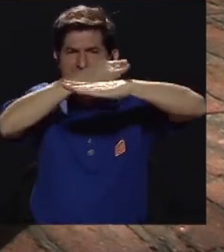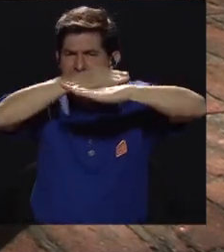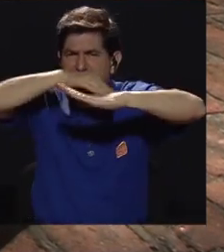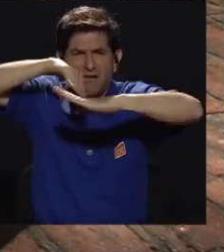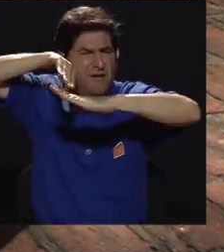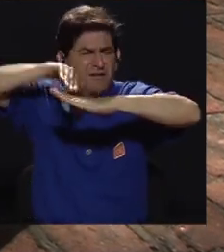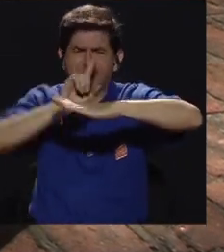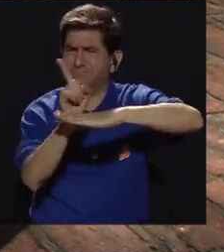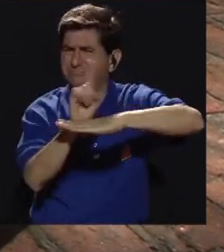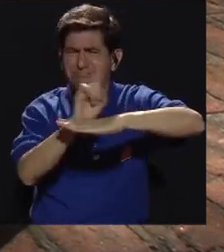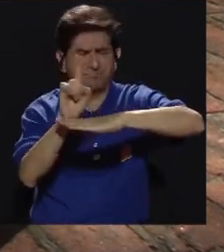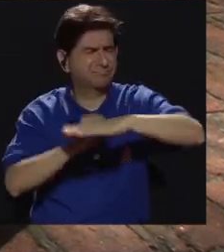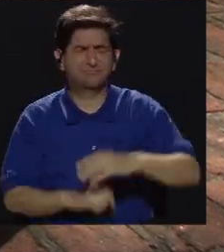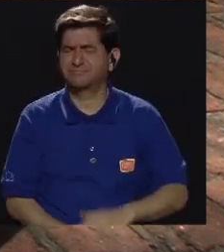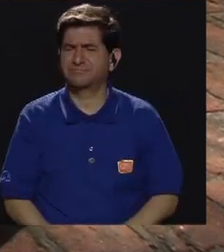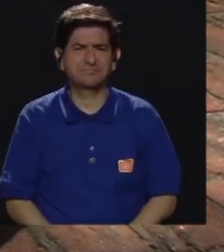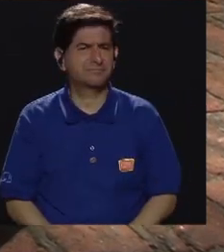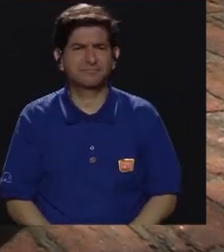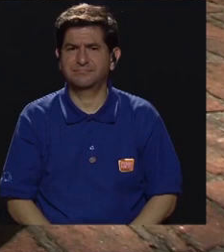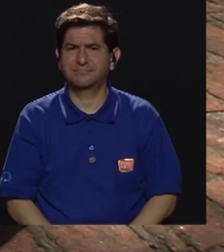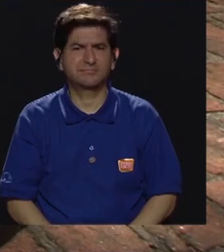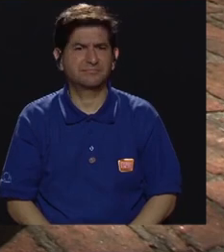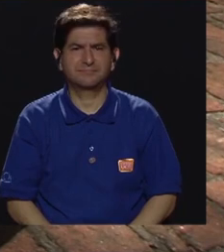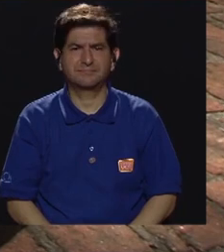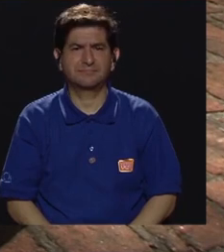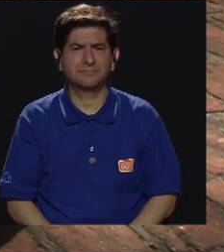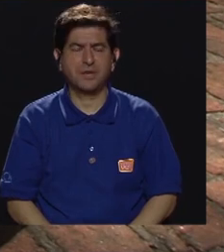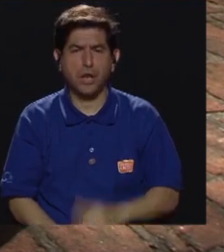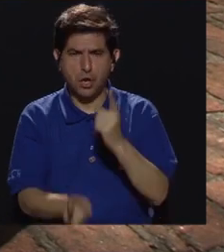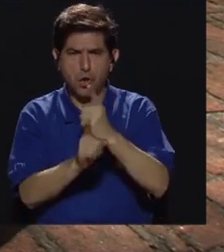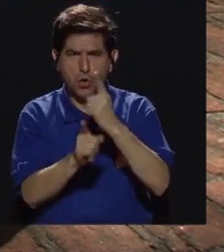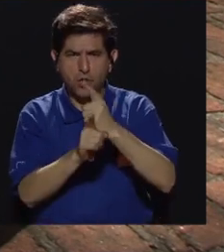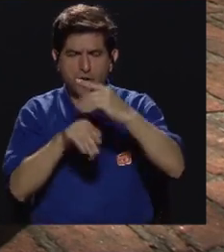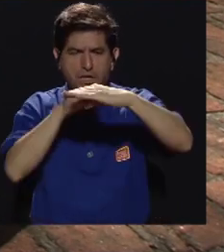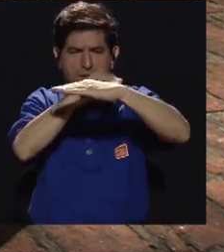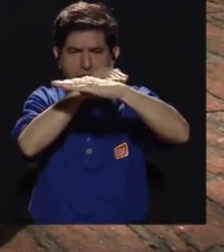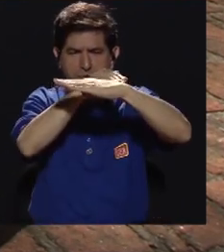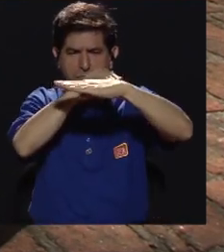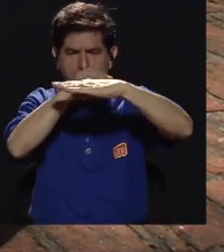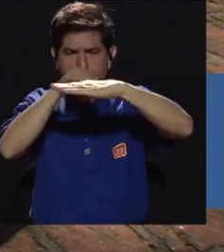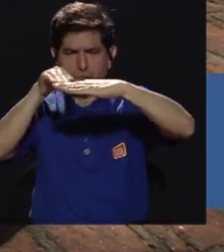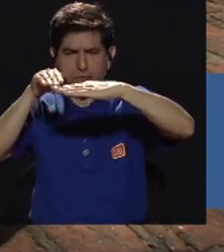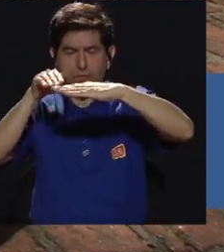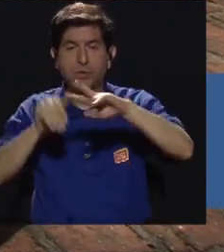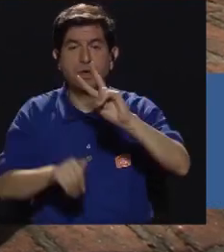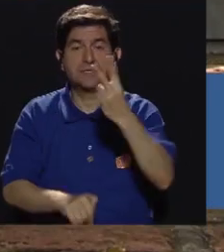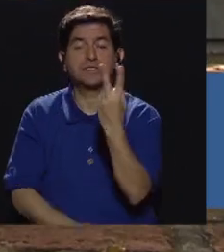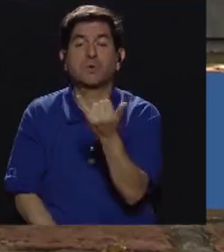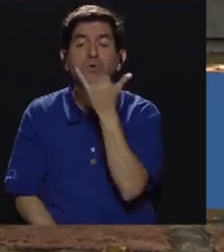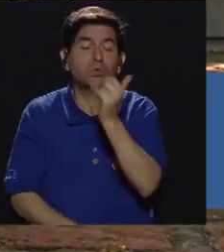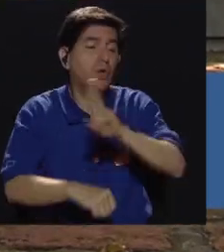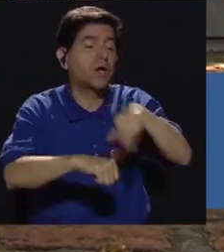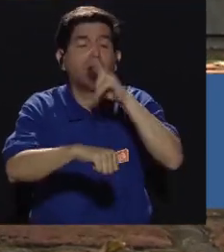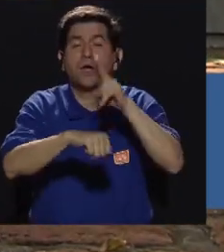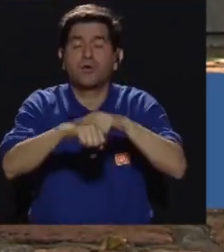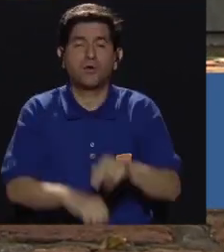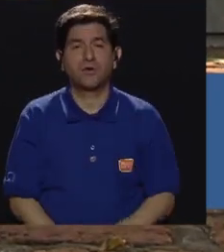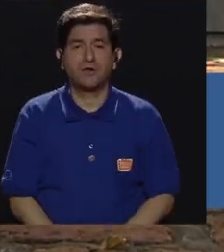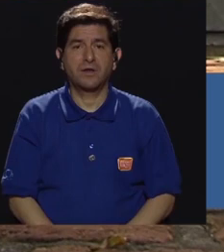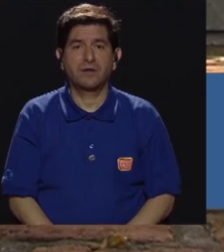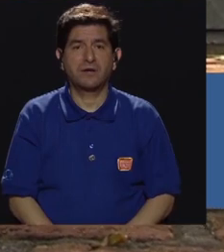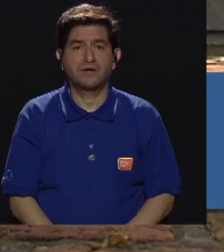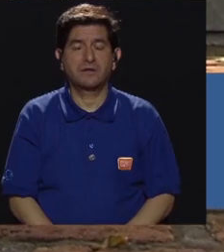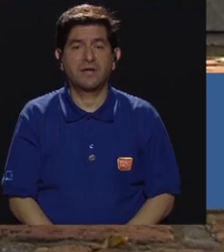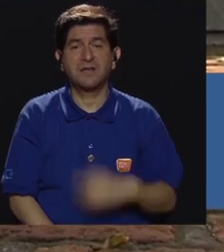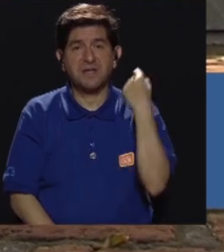sino más bien así. El segundo error más común es dejar